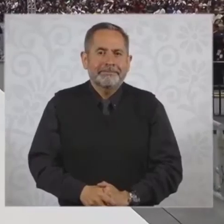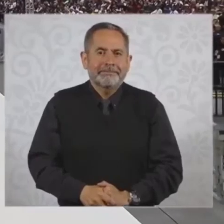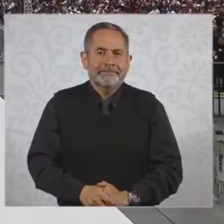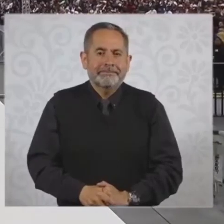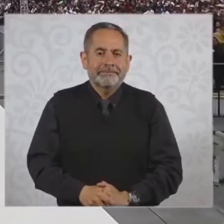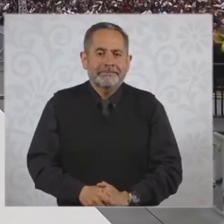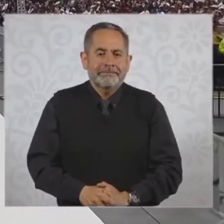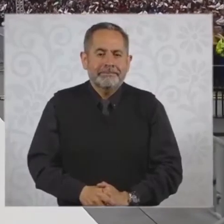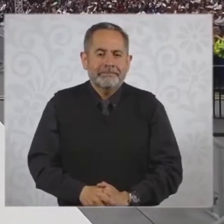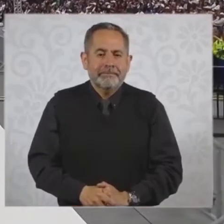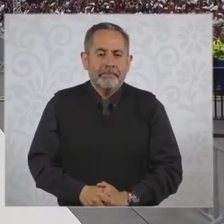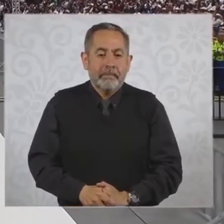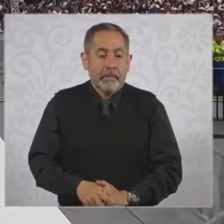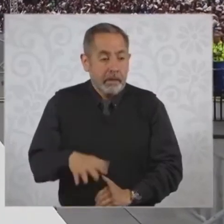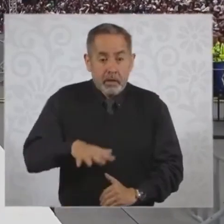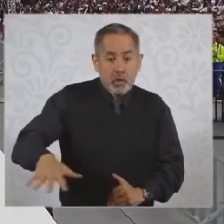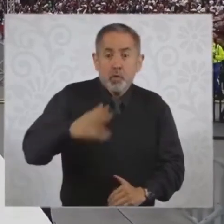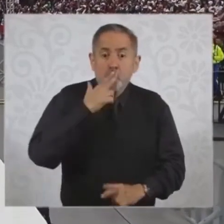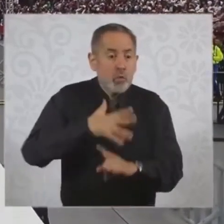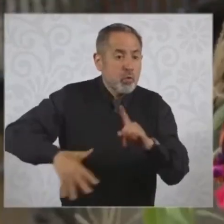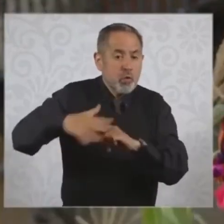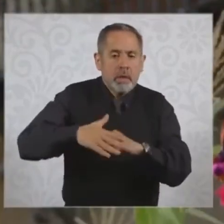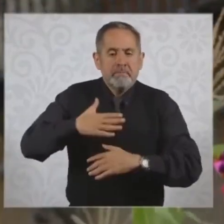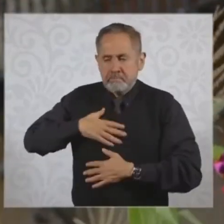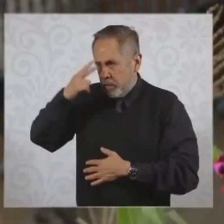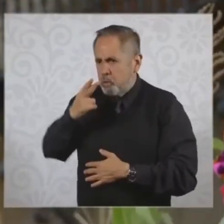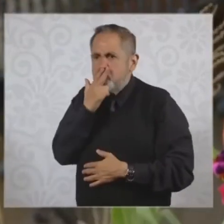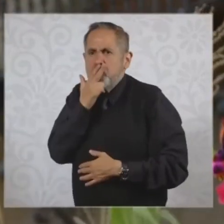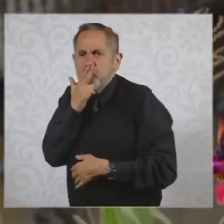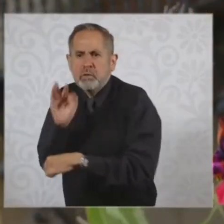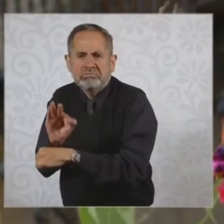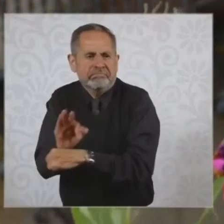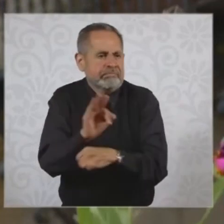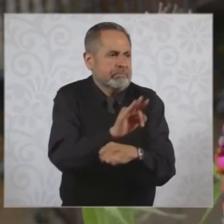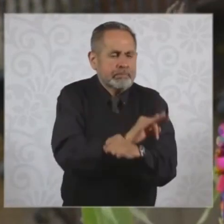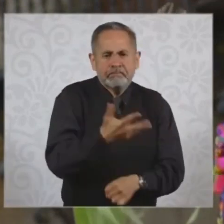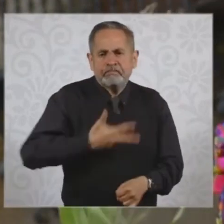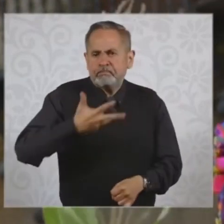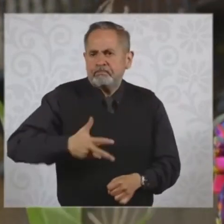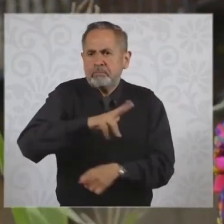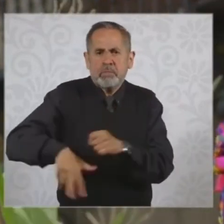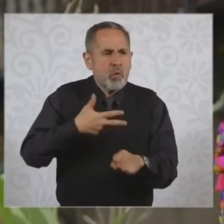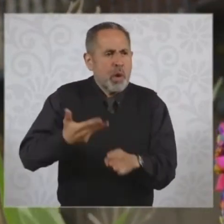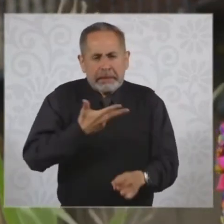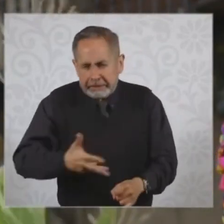República que protege el medio ambiente y sus recursos naturales. 92.